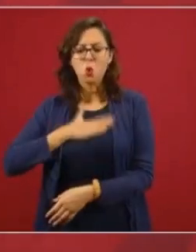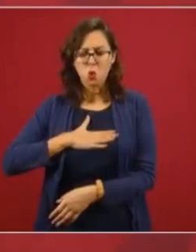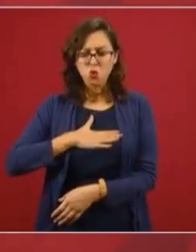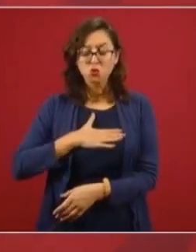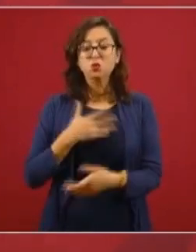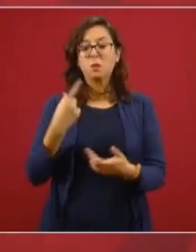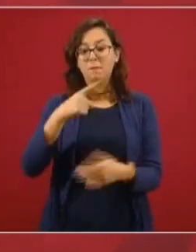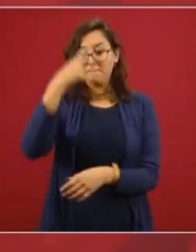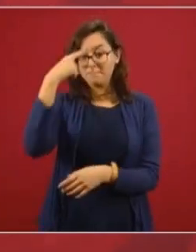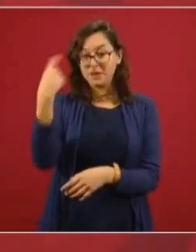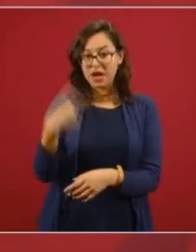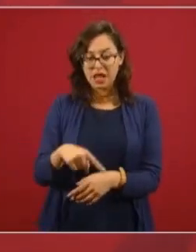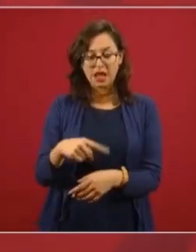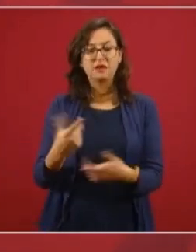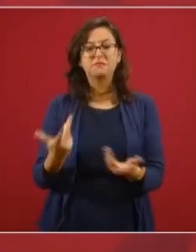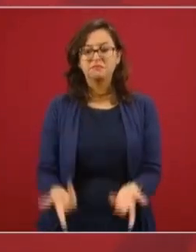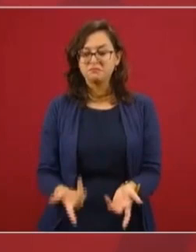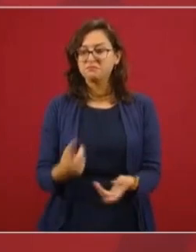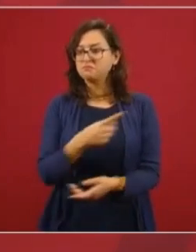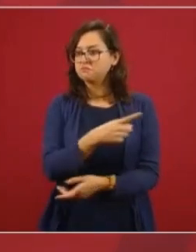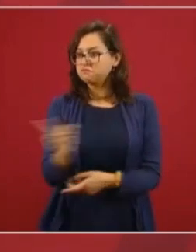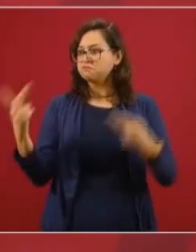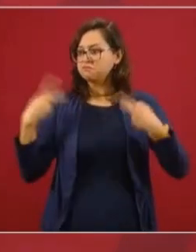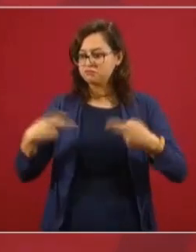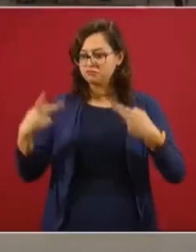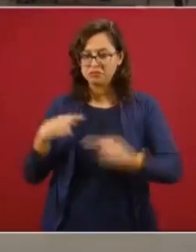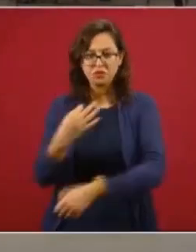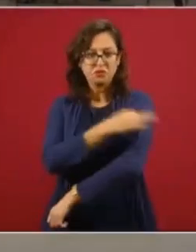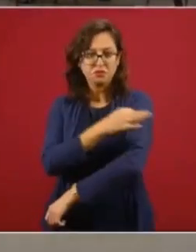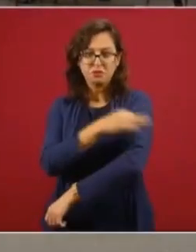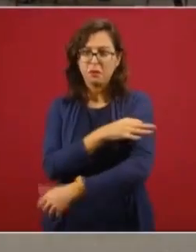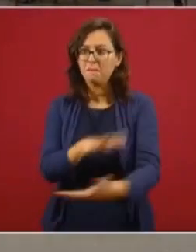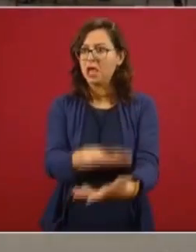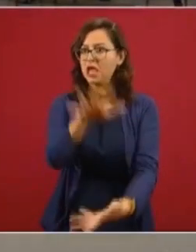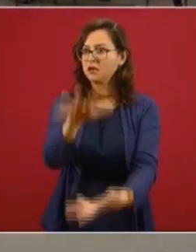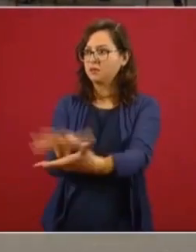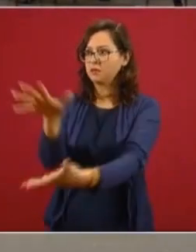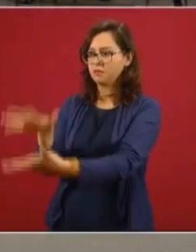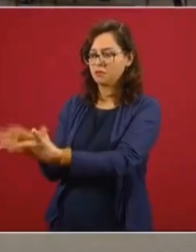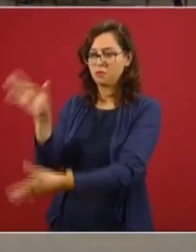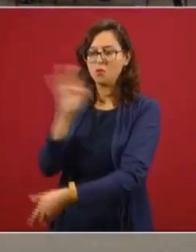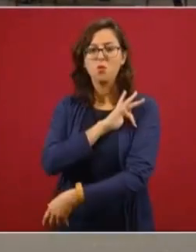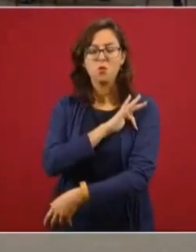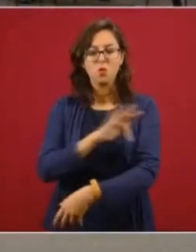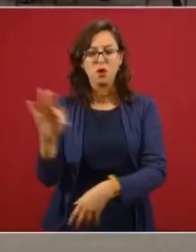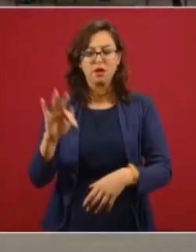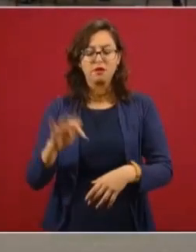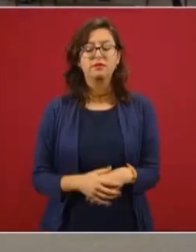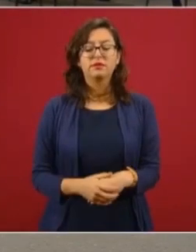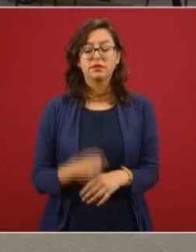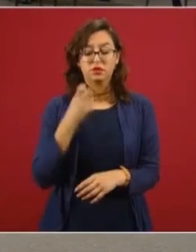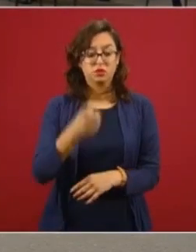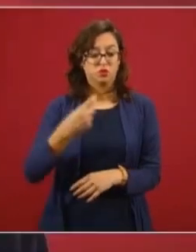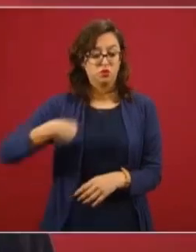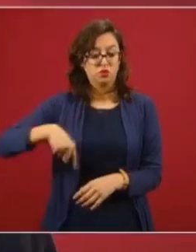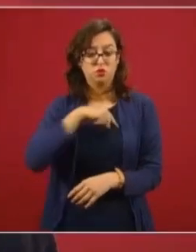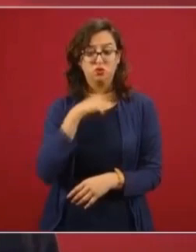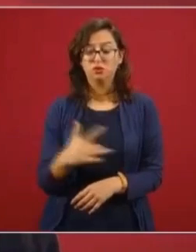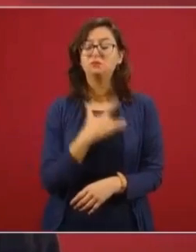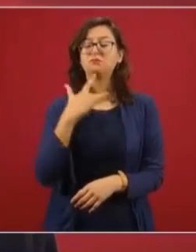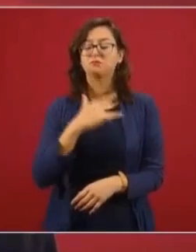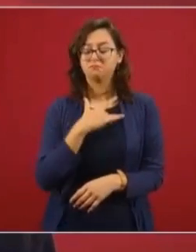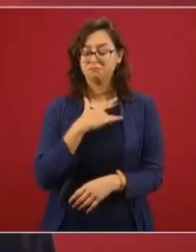maximizar la cantidad de personas que puedan recibir la vacuna. Entonces, en resumen, nos sentimos muy honrados